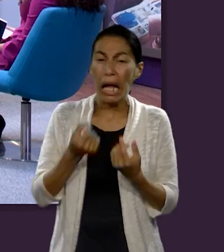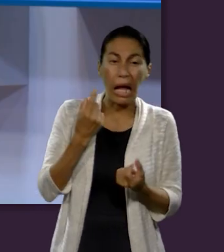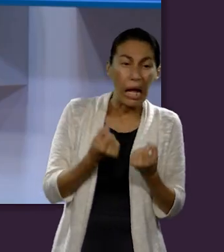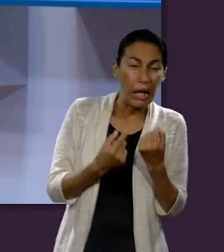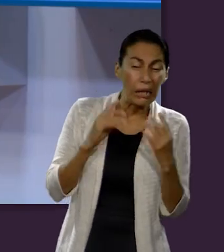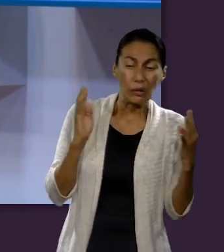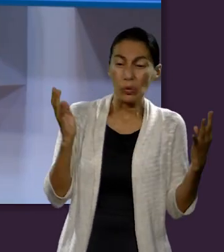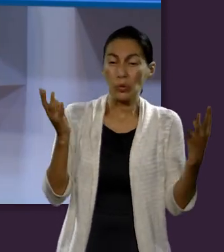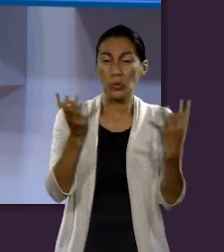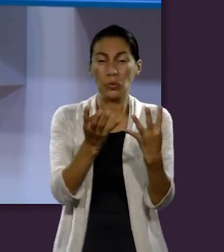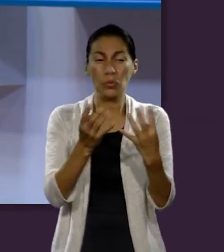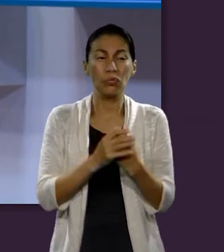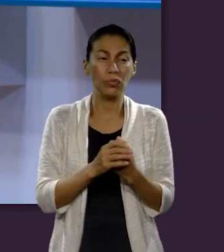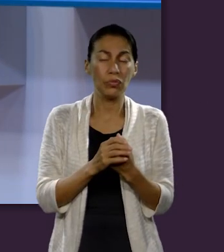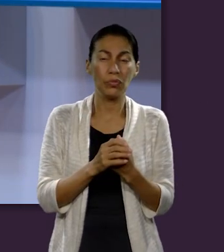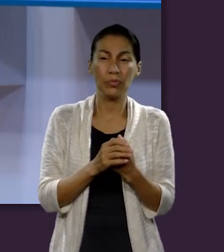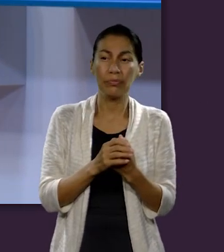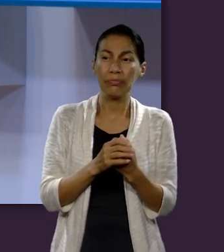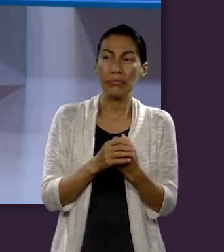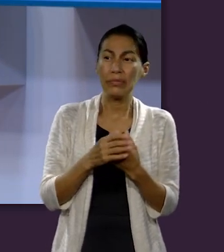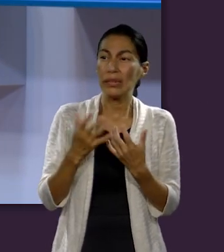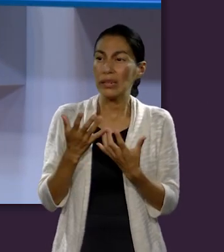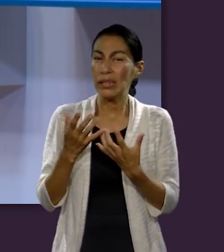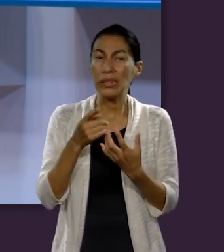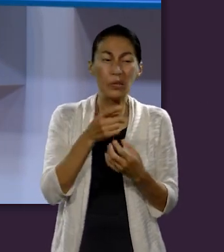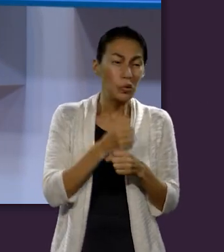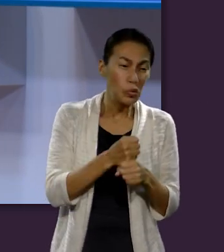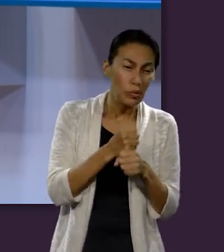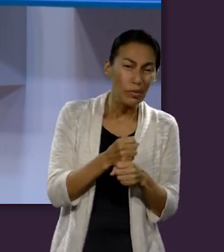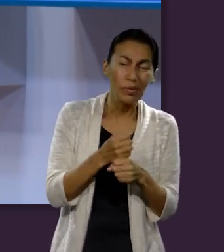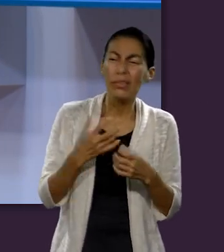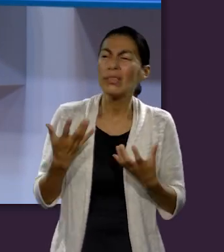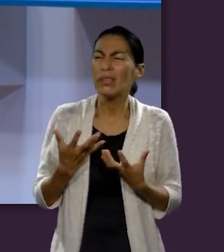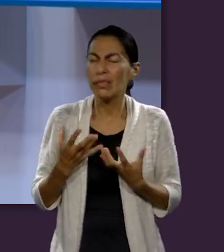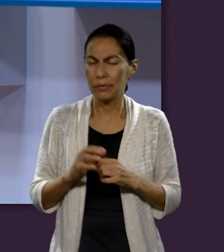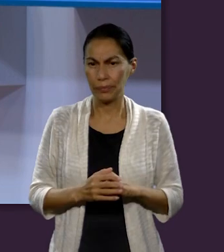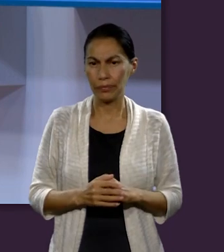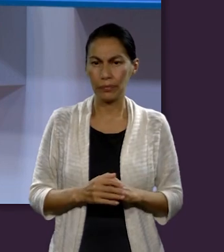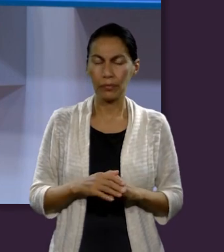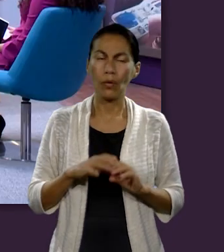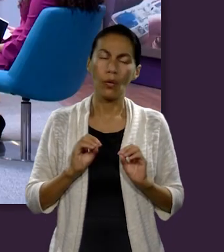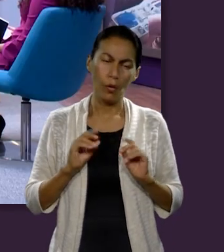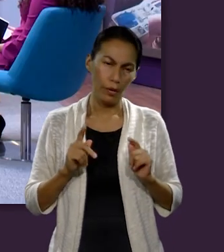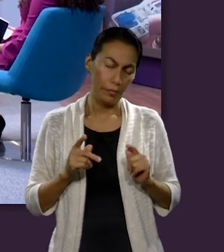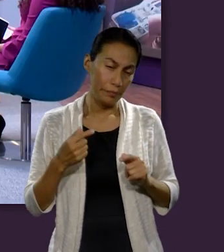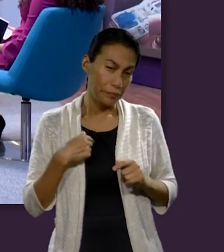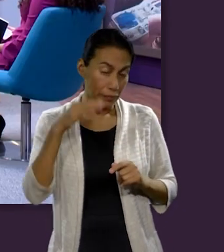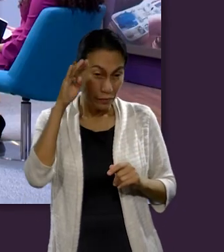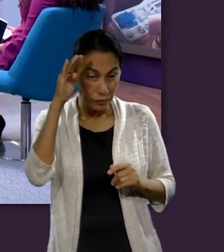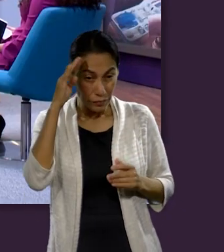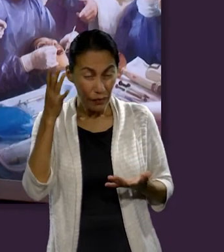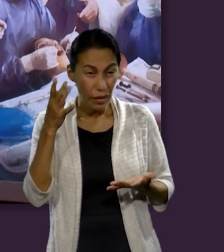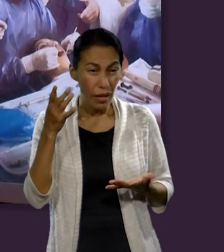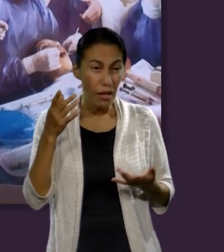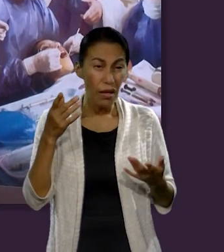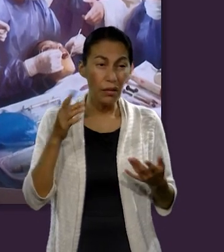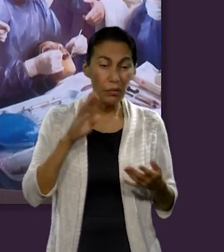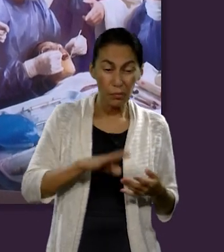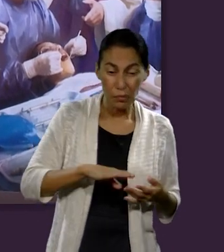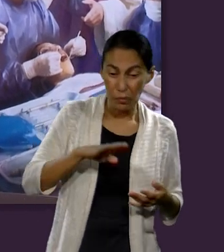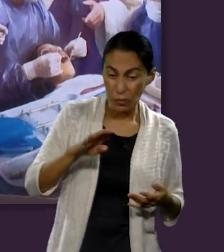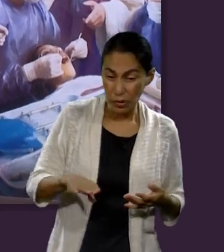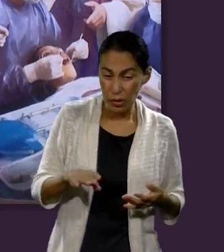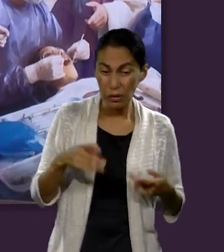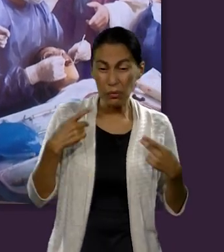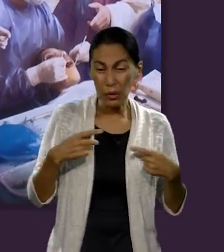sufren que están a nuestro alrededor, los más próximos a nosotros? Ok. En el contexto de la muerte, en el contexto de